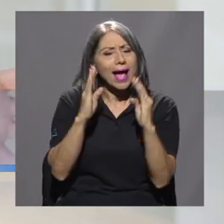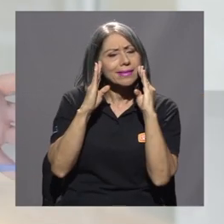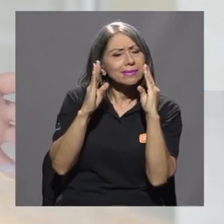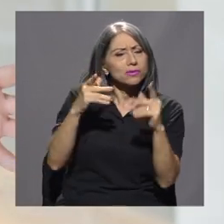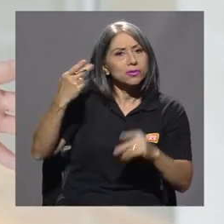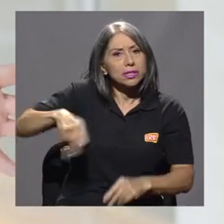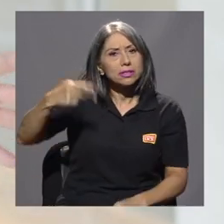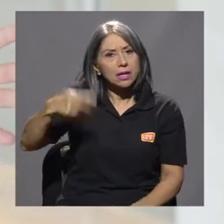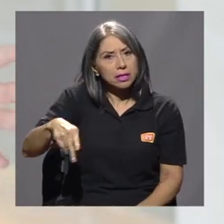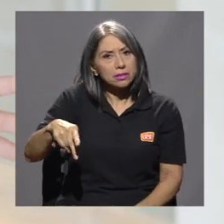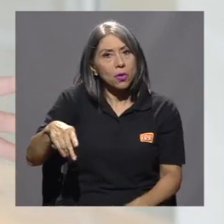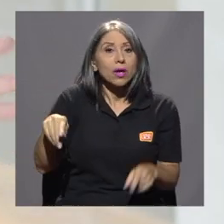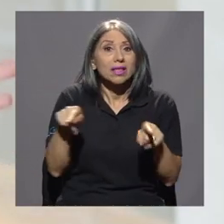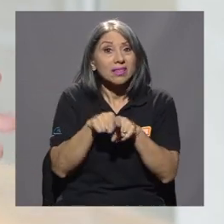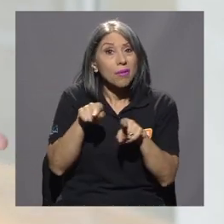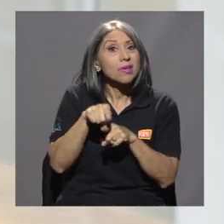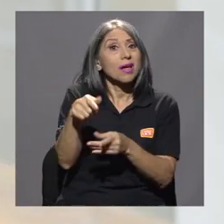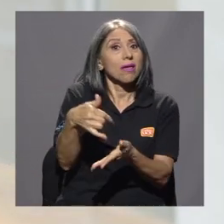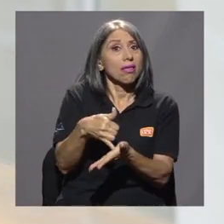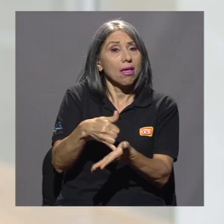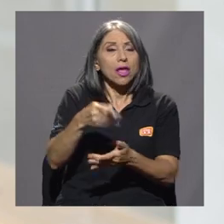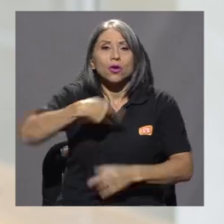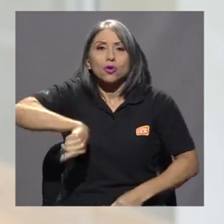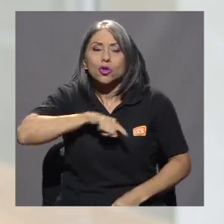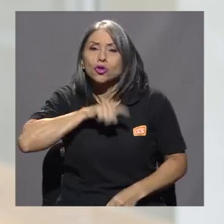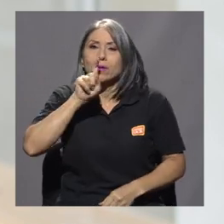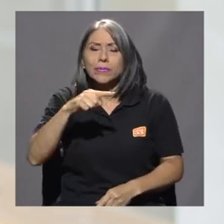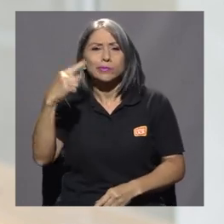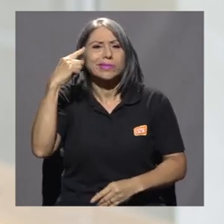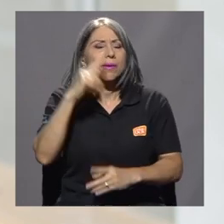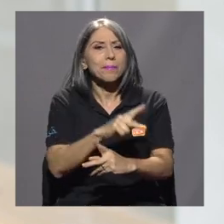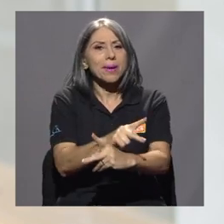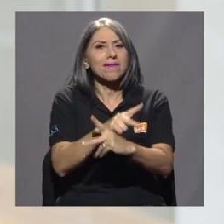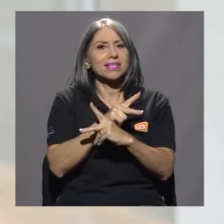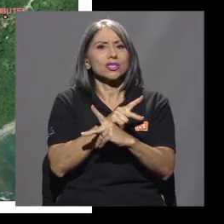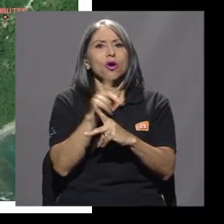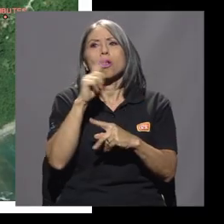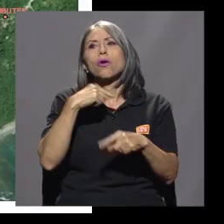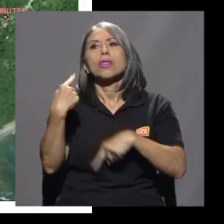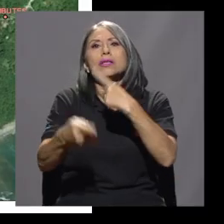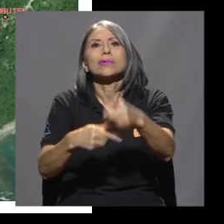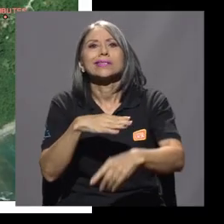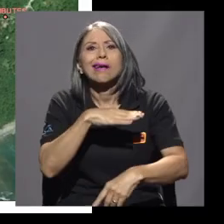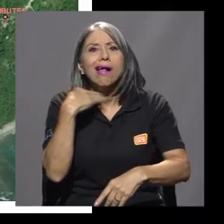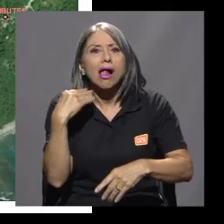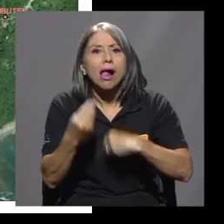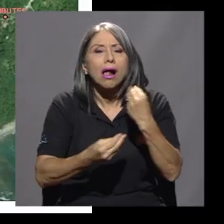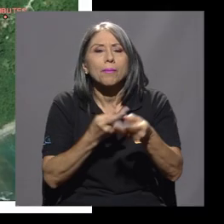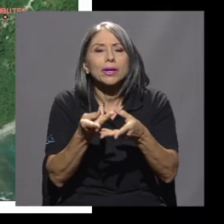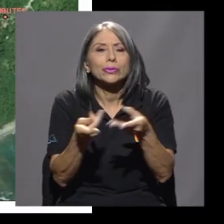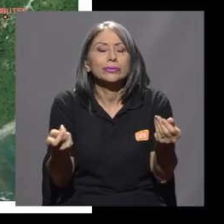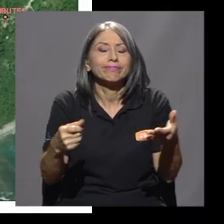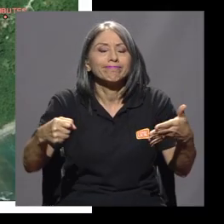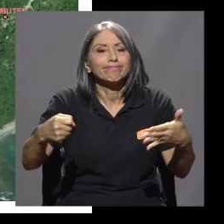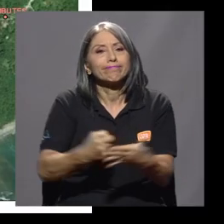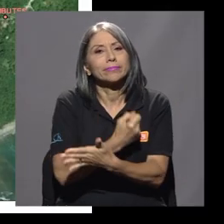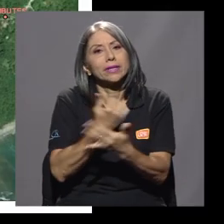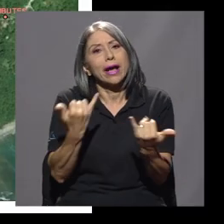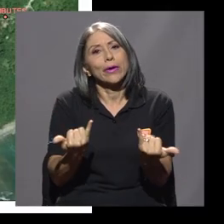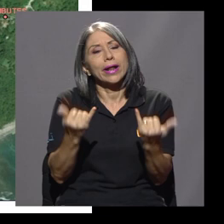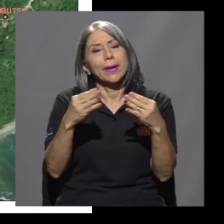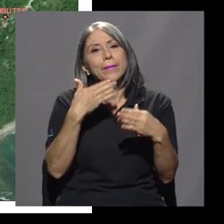gestión de riesgo, es algo que también adolecemos donde tenemos que tener un enfoque de prevención, y no llegar a la mitigación, que es como estamos